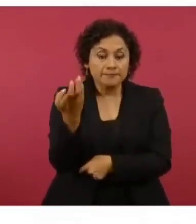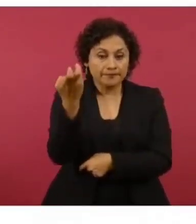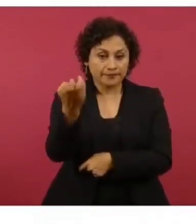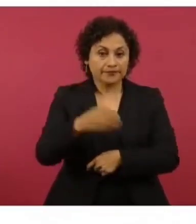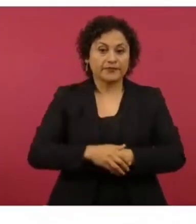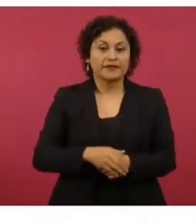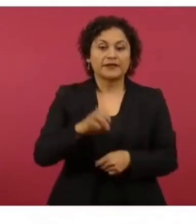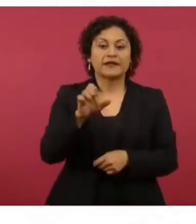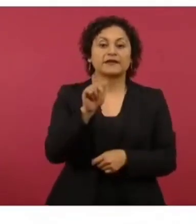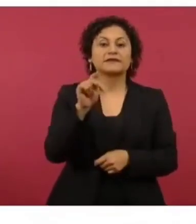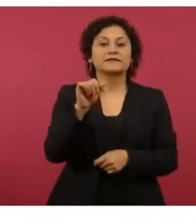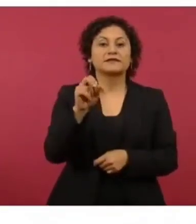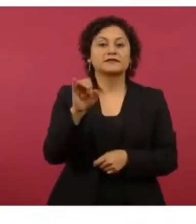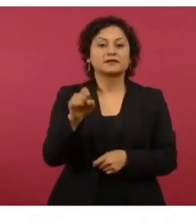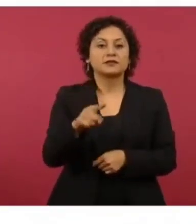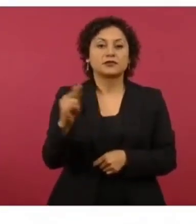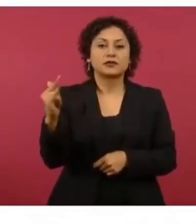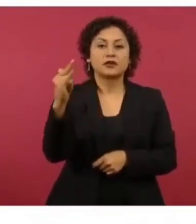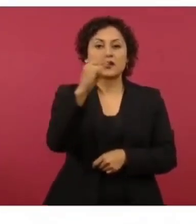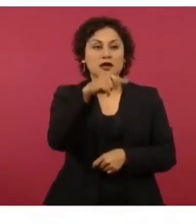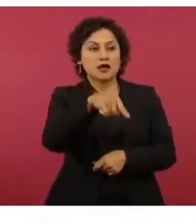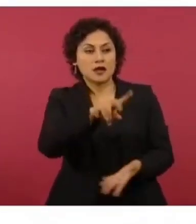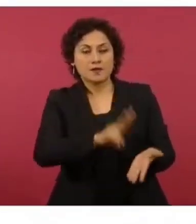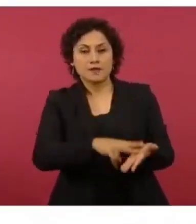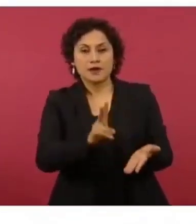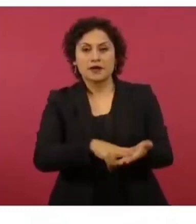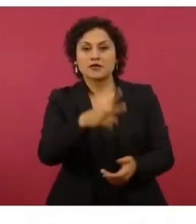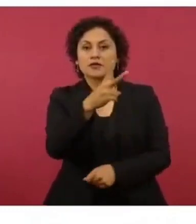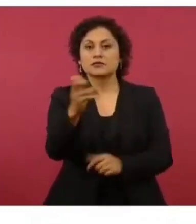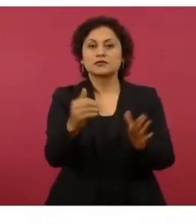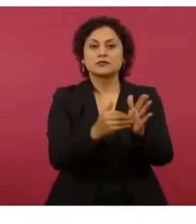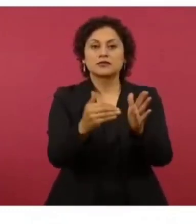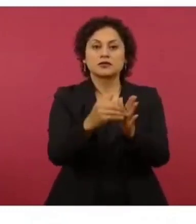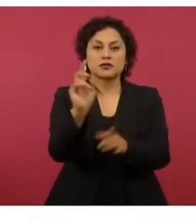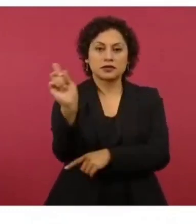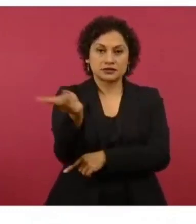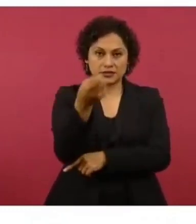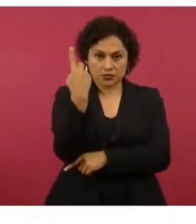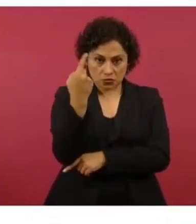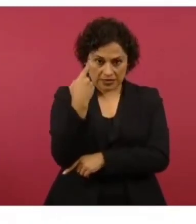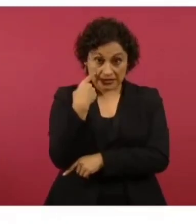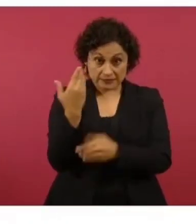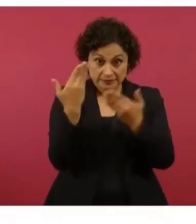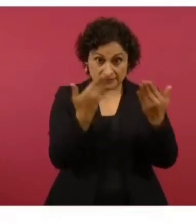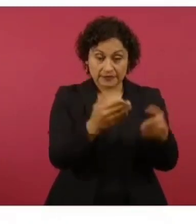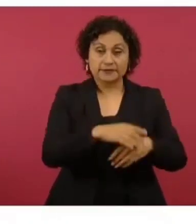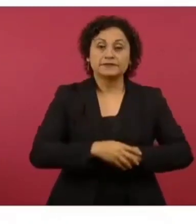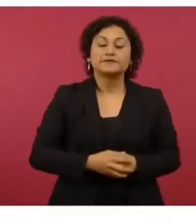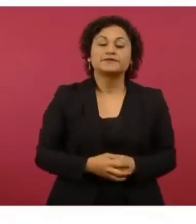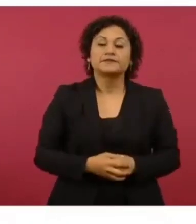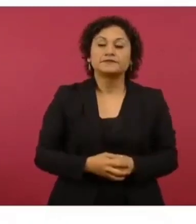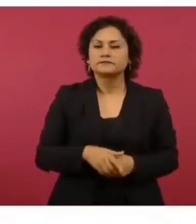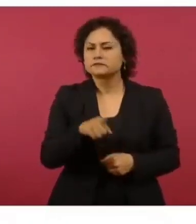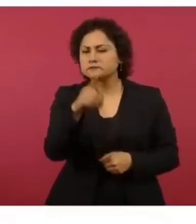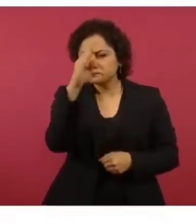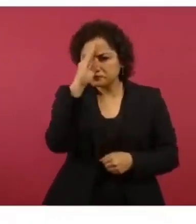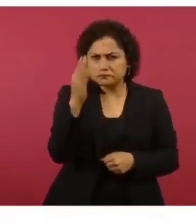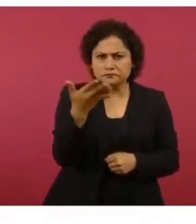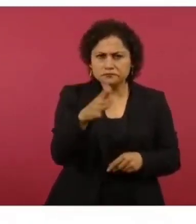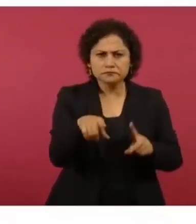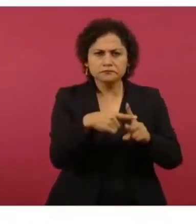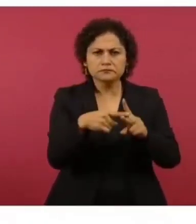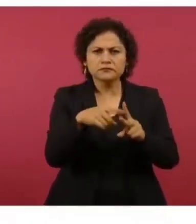Este tipo de aviones tenía un precio aproximado de mercado de 200 millones de dólares. Vamos a ponerlo ahí. Considerando que el dólar estaba 13